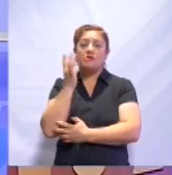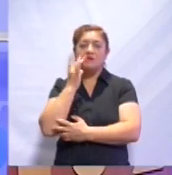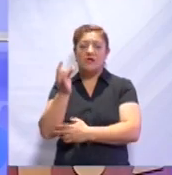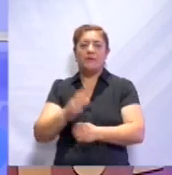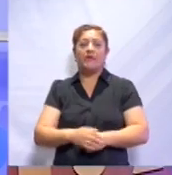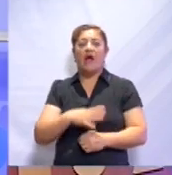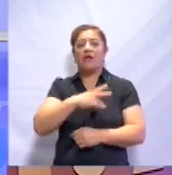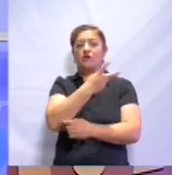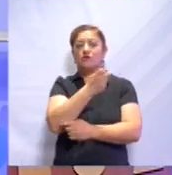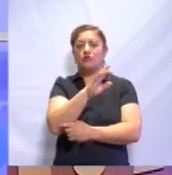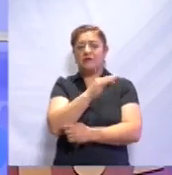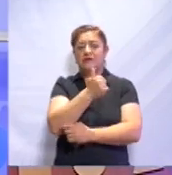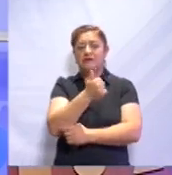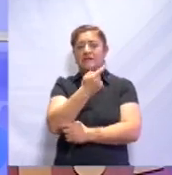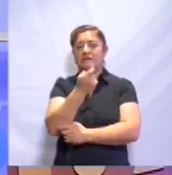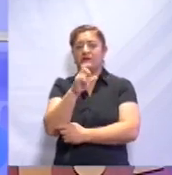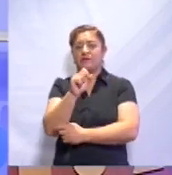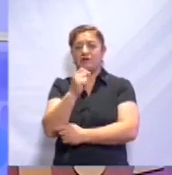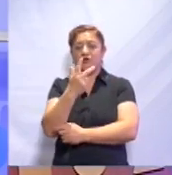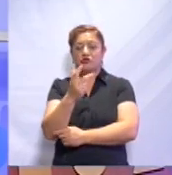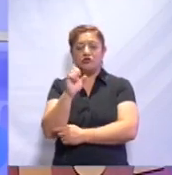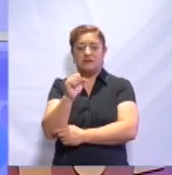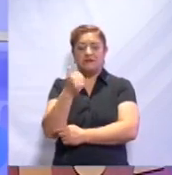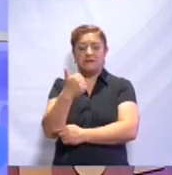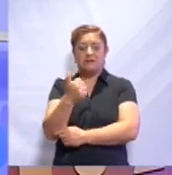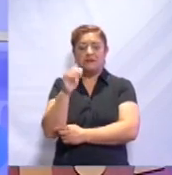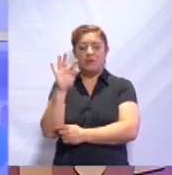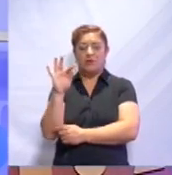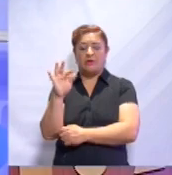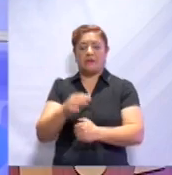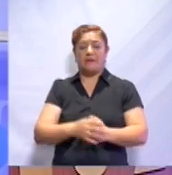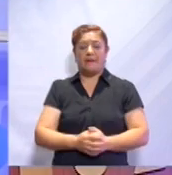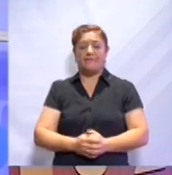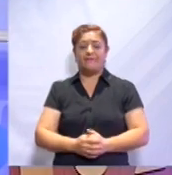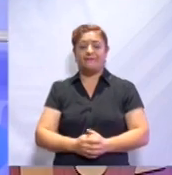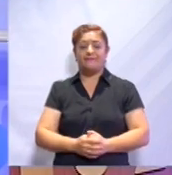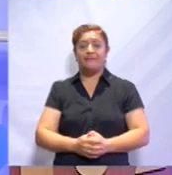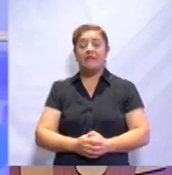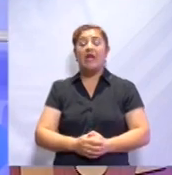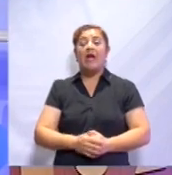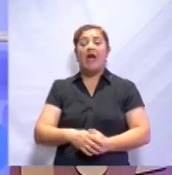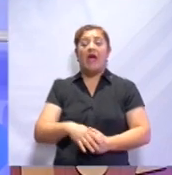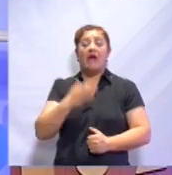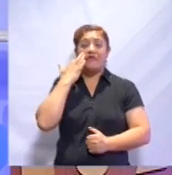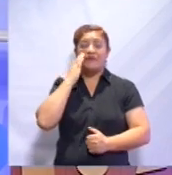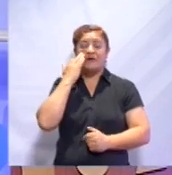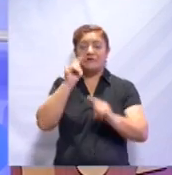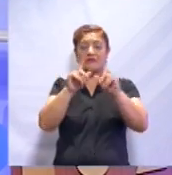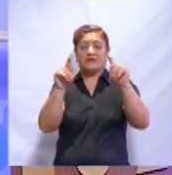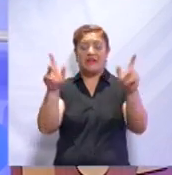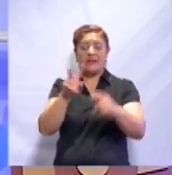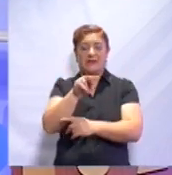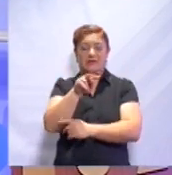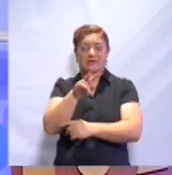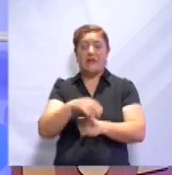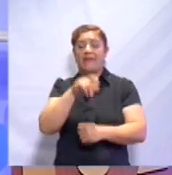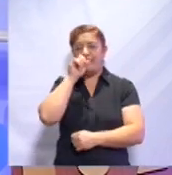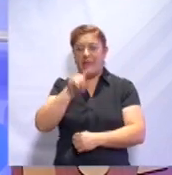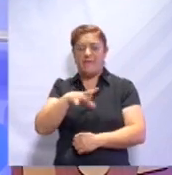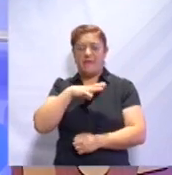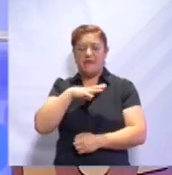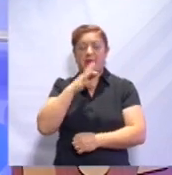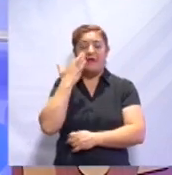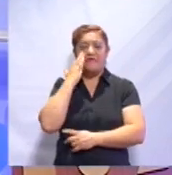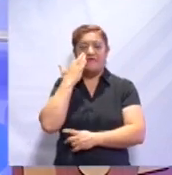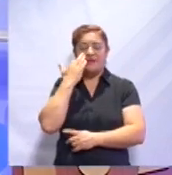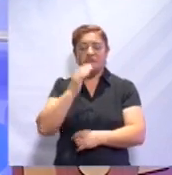hacerlo a través del 246-128-6640 en Facebook como Tlaxcala Televisión. También a través del